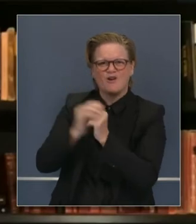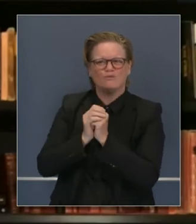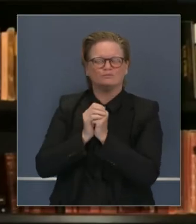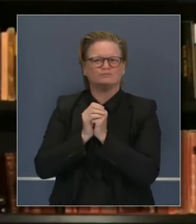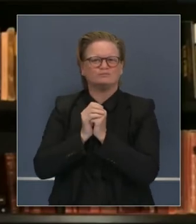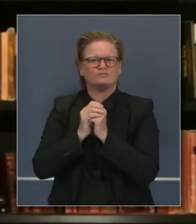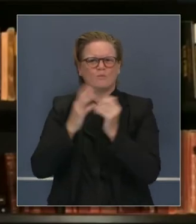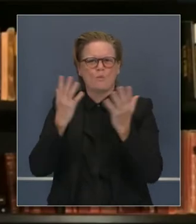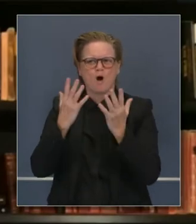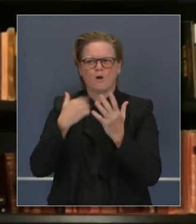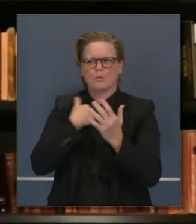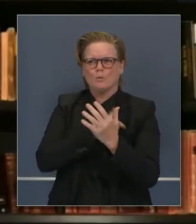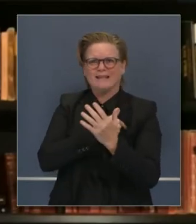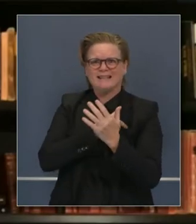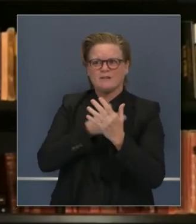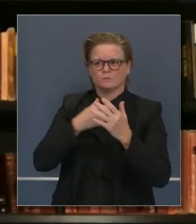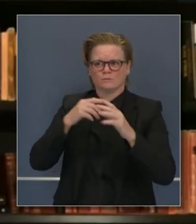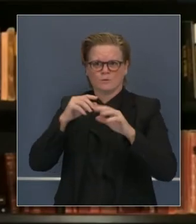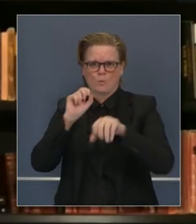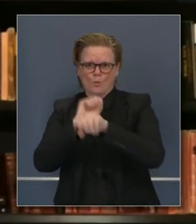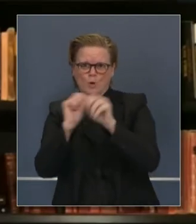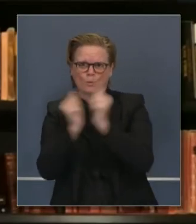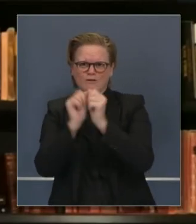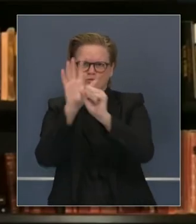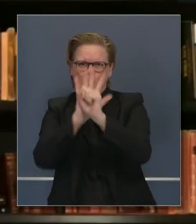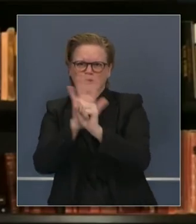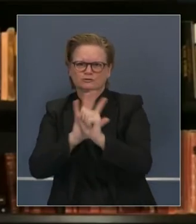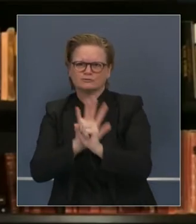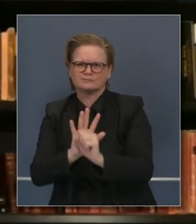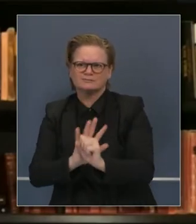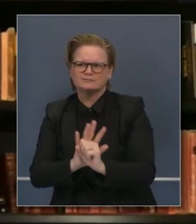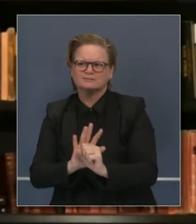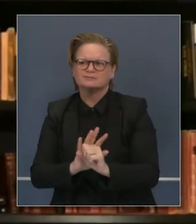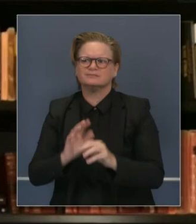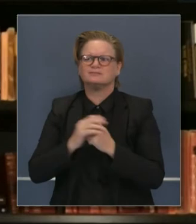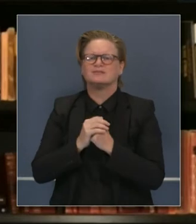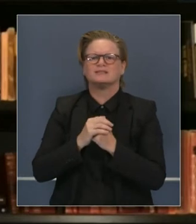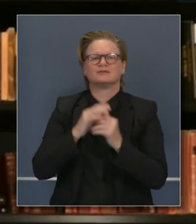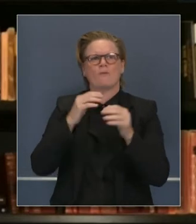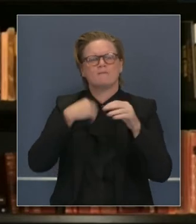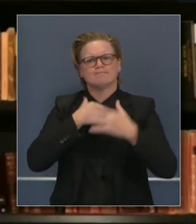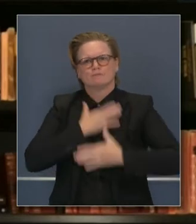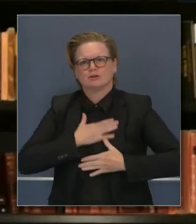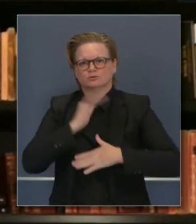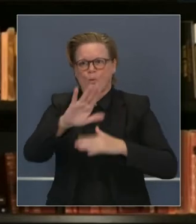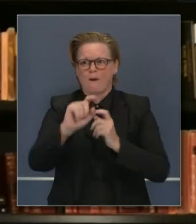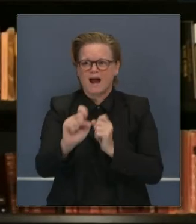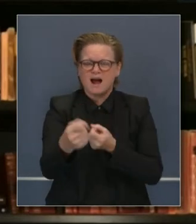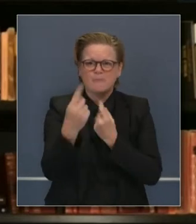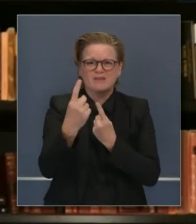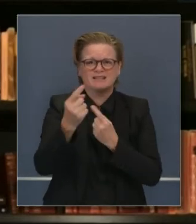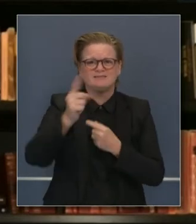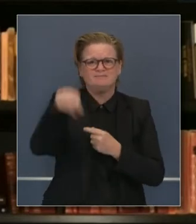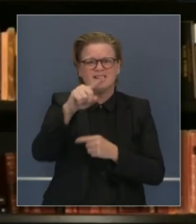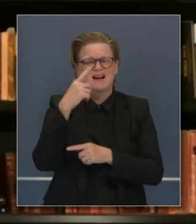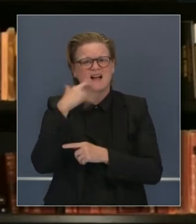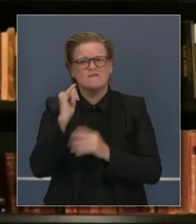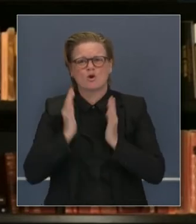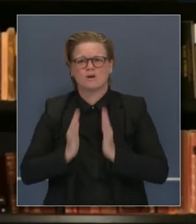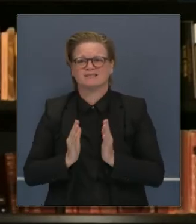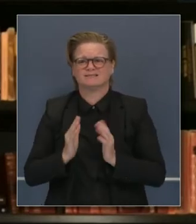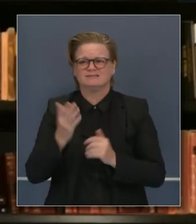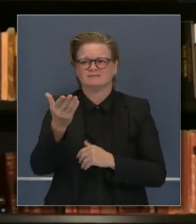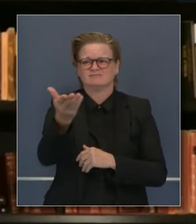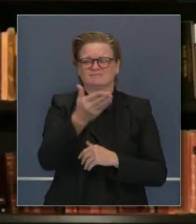más de esta información que nosotros les difundimos hoy. Y reiteramos nuestra compadecencia